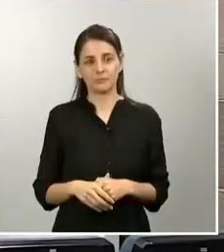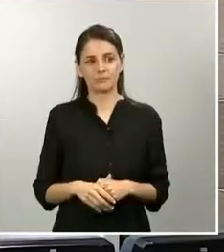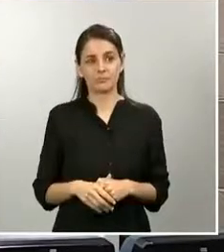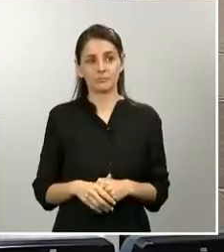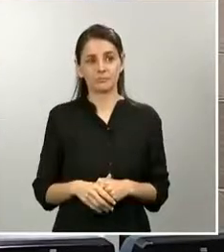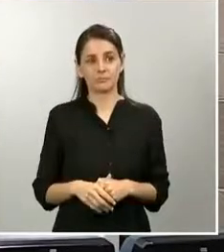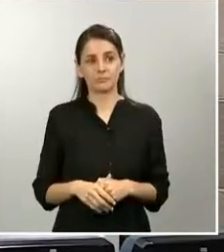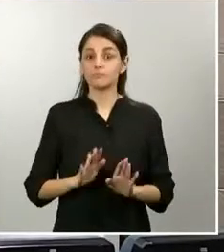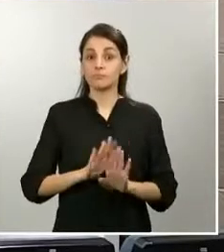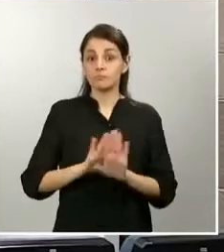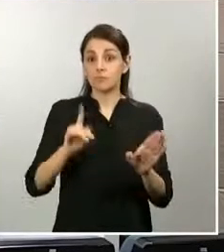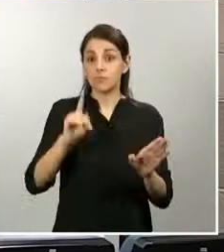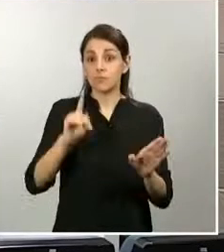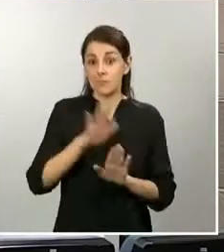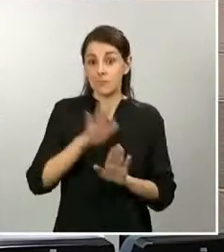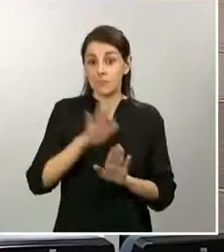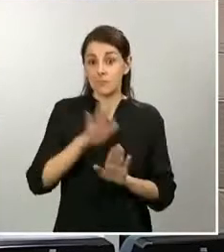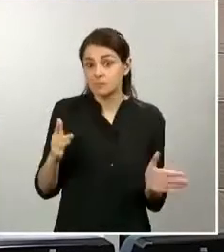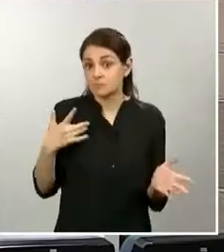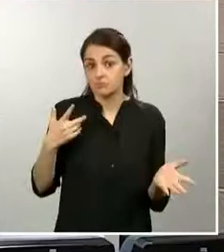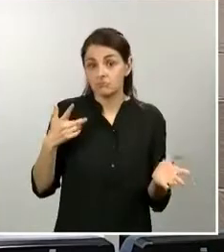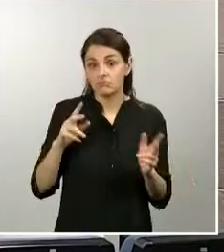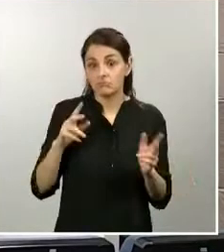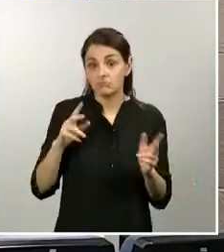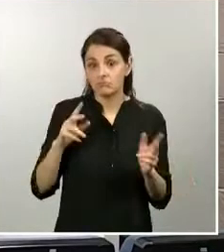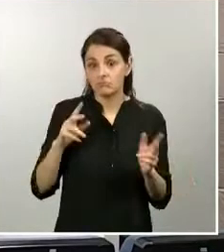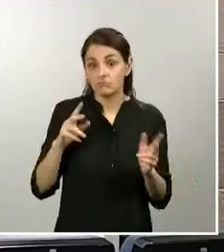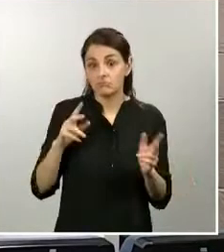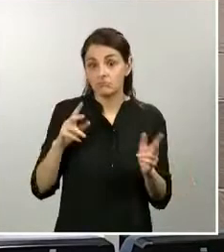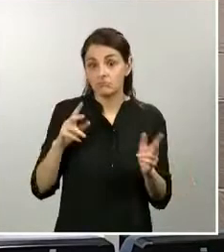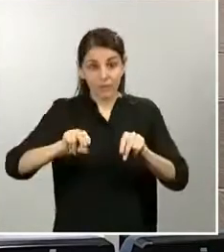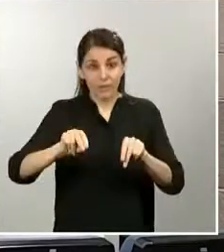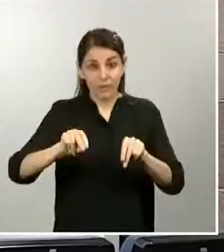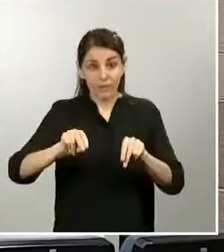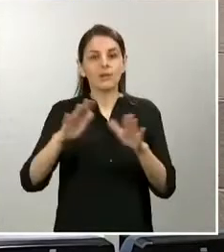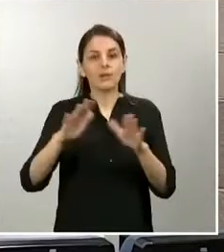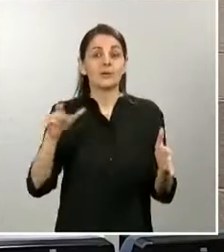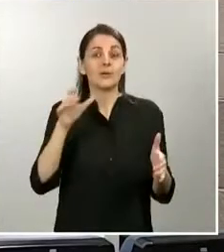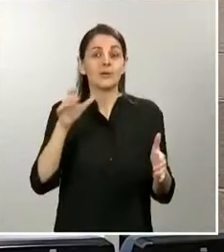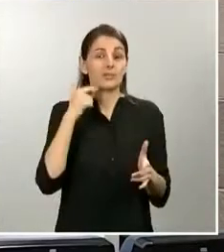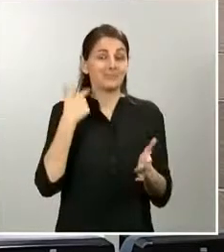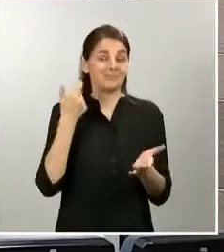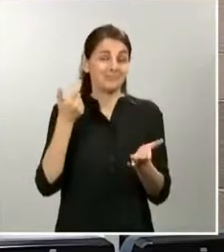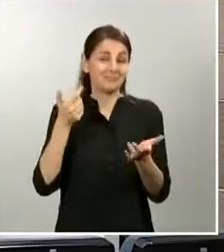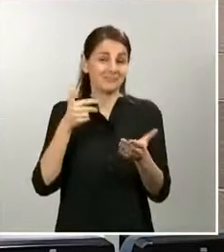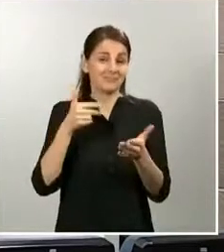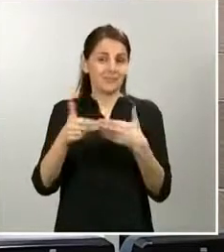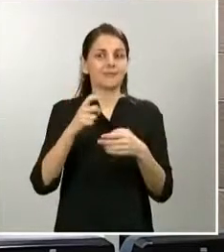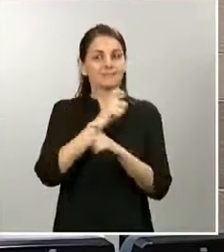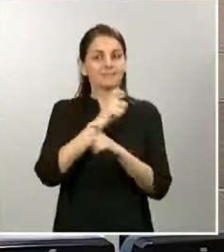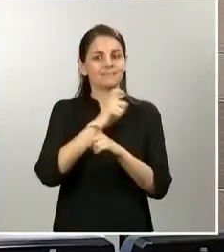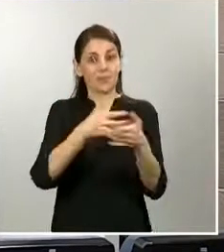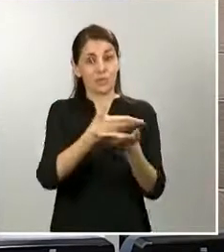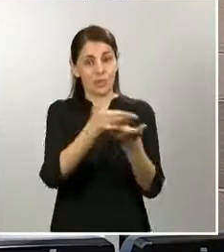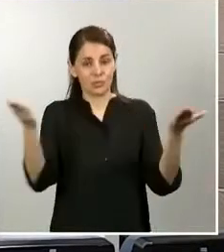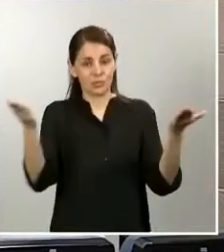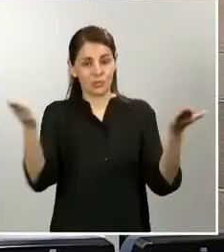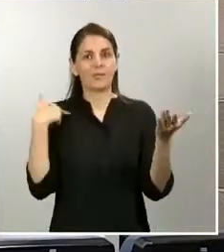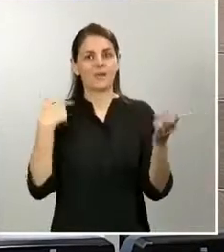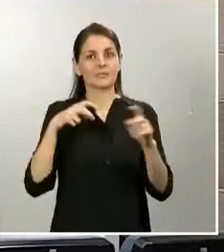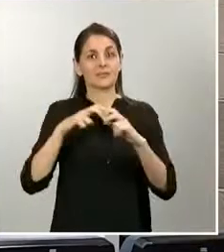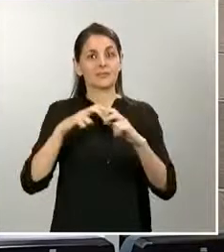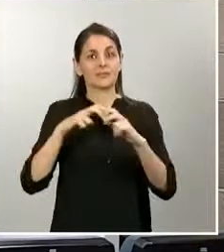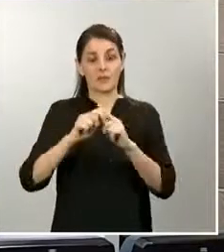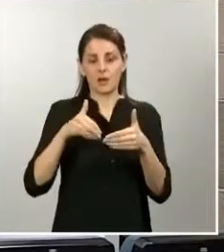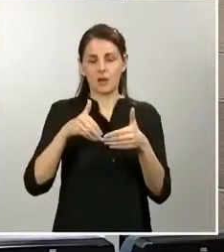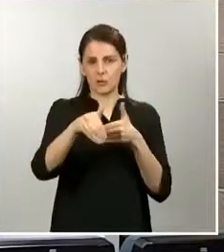esta comparecencia y citamos a los medios de comunicación y a la opinión pública en general a la inmediata comparecencia a partir de la